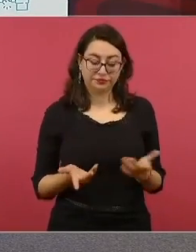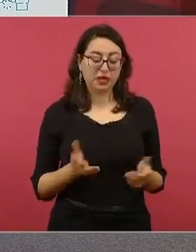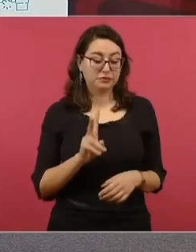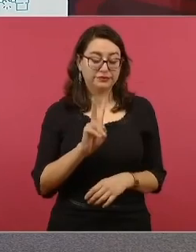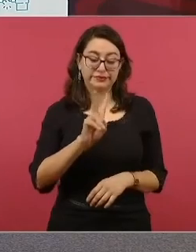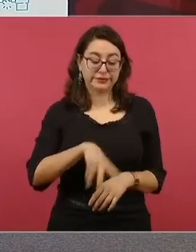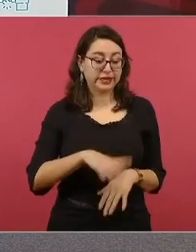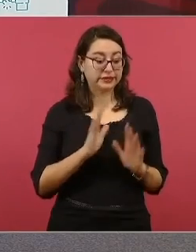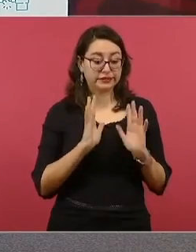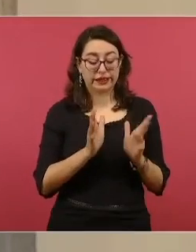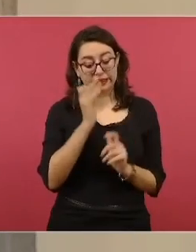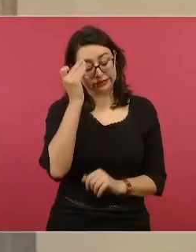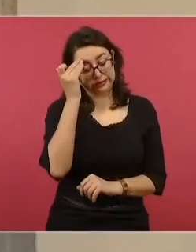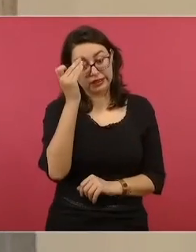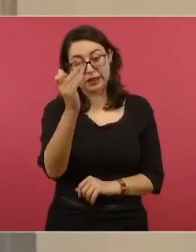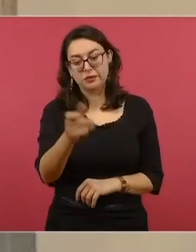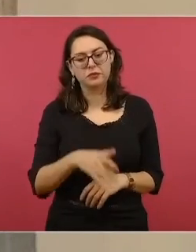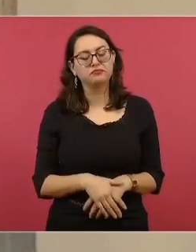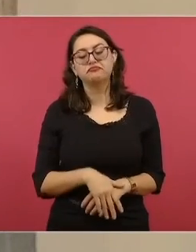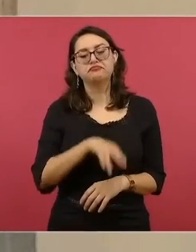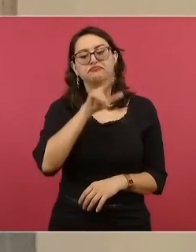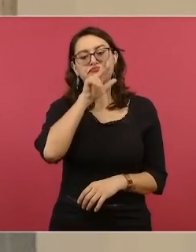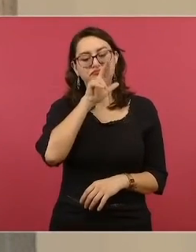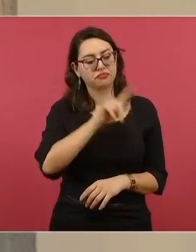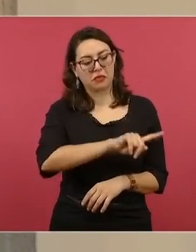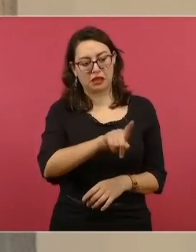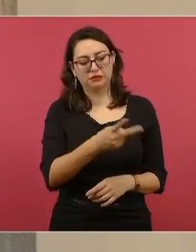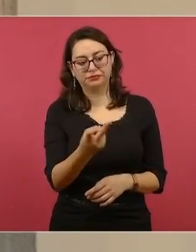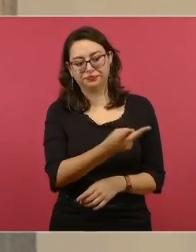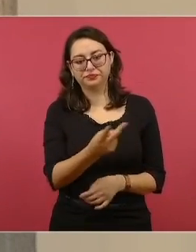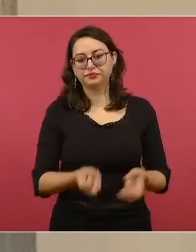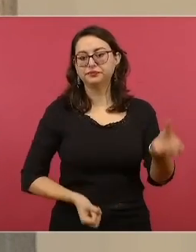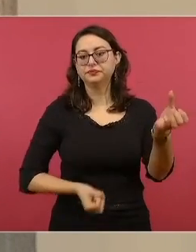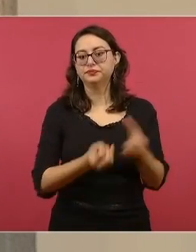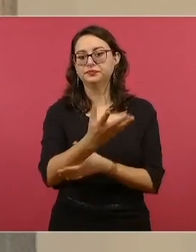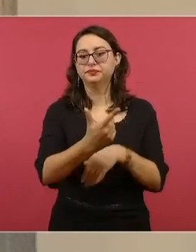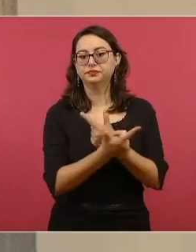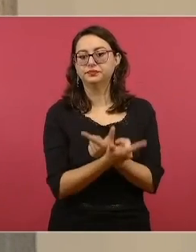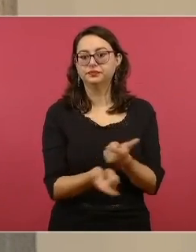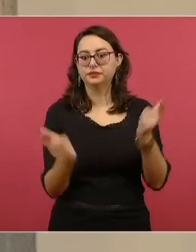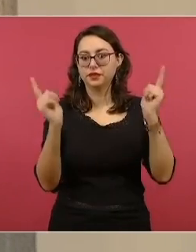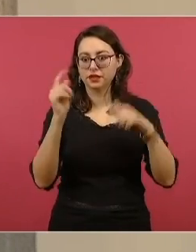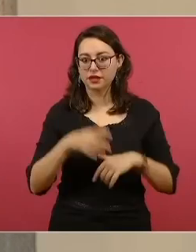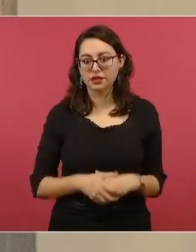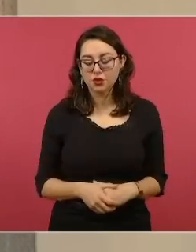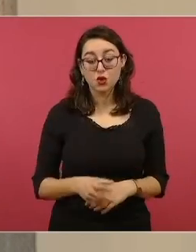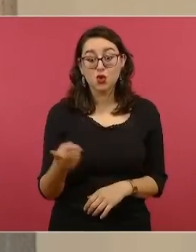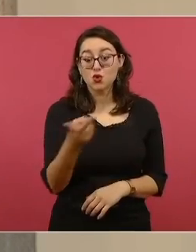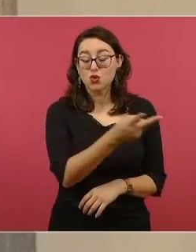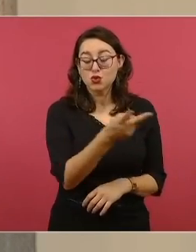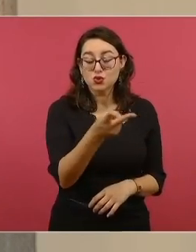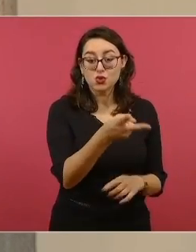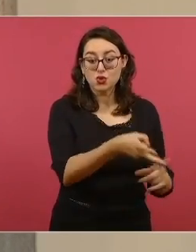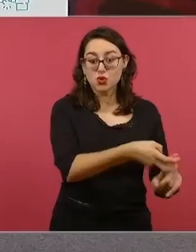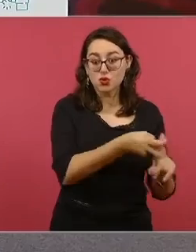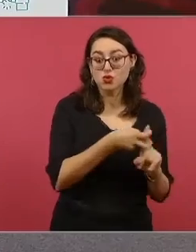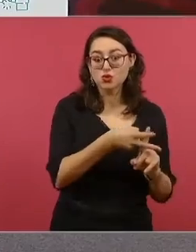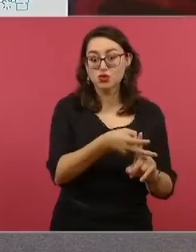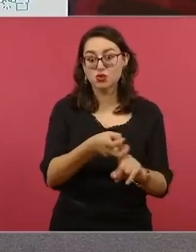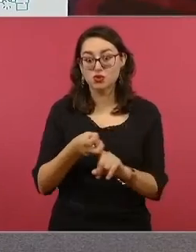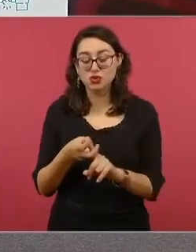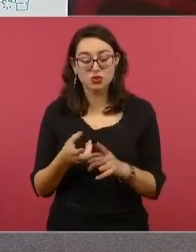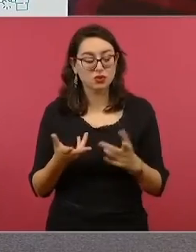libertad de jurisdicción cesar la prisión preventiva a los presuntos secuestradores e imponer nuevas medidas como la